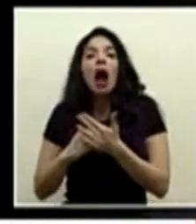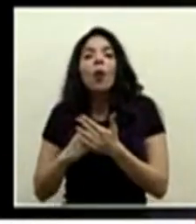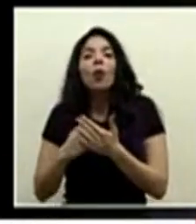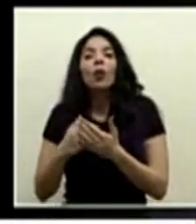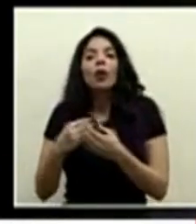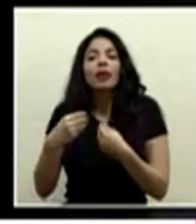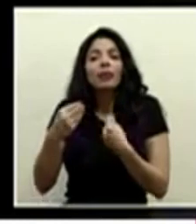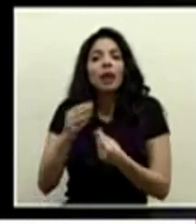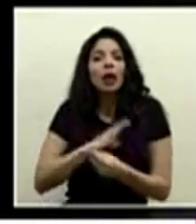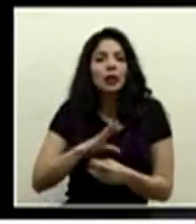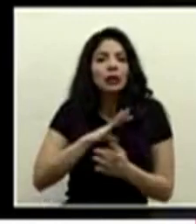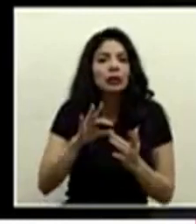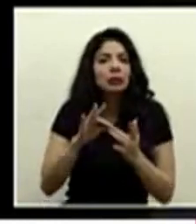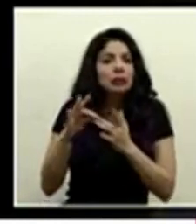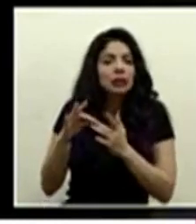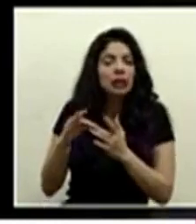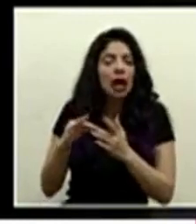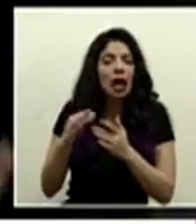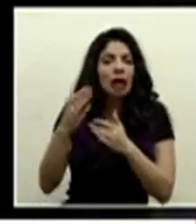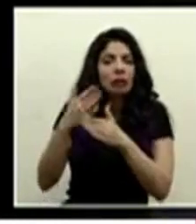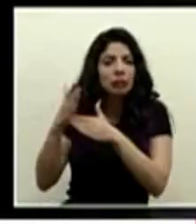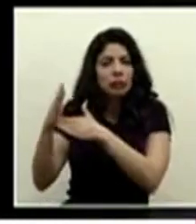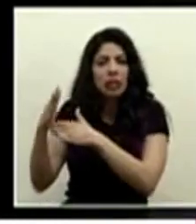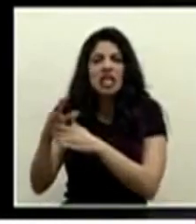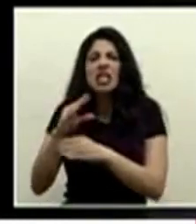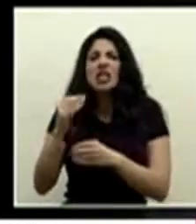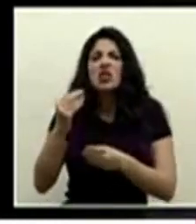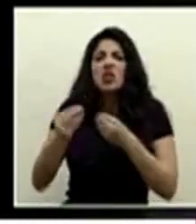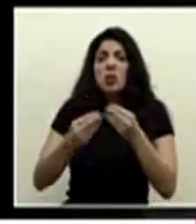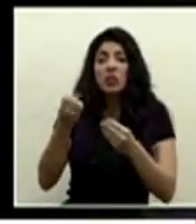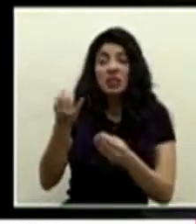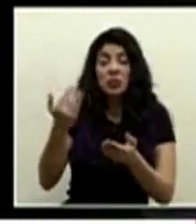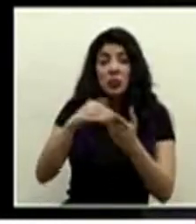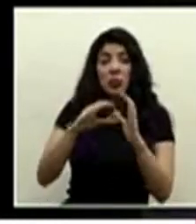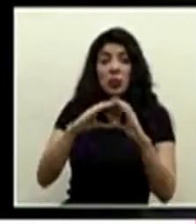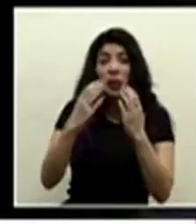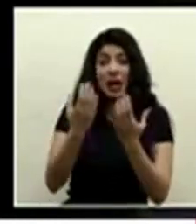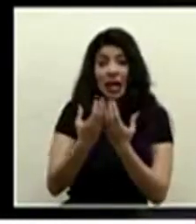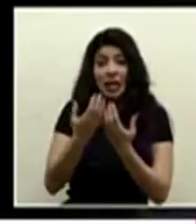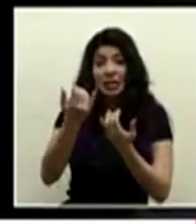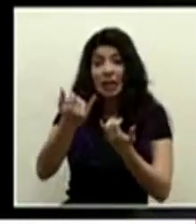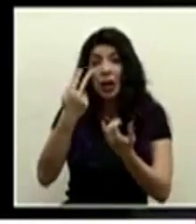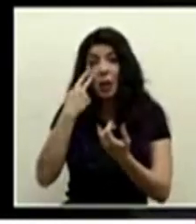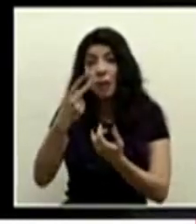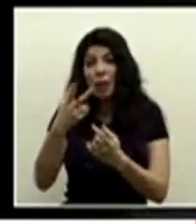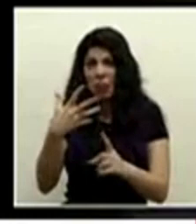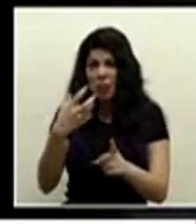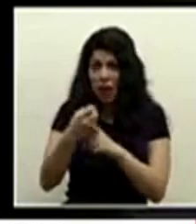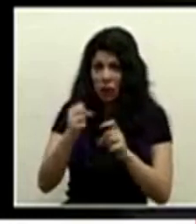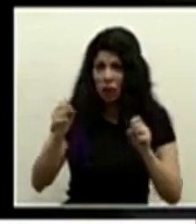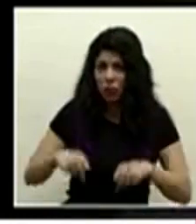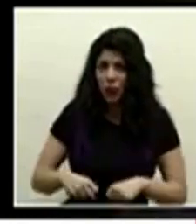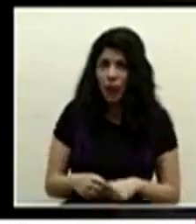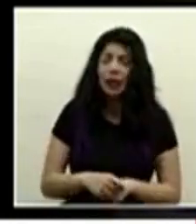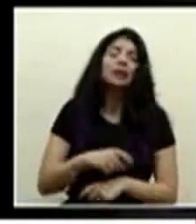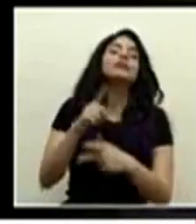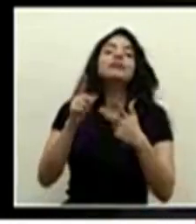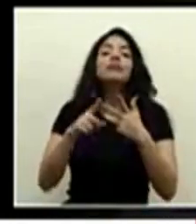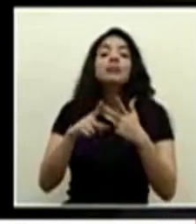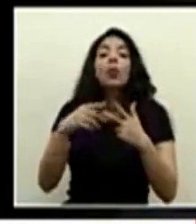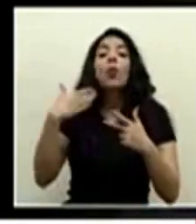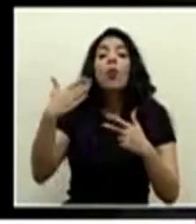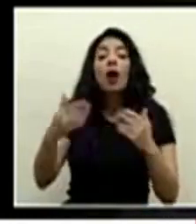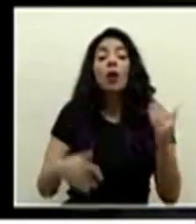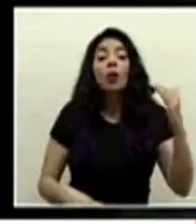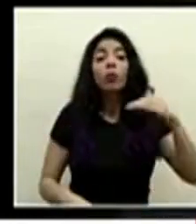específicas más escalonadas y que impacto podría tener un retorno a clases con las proyecciones que presentan hoy y le consulto además cuando esta segunda ola